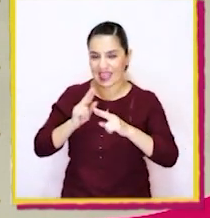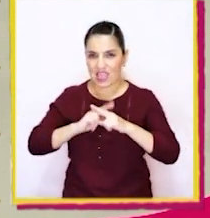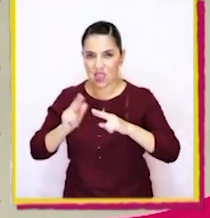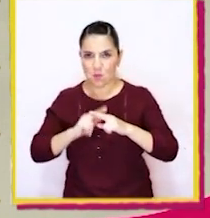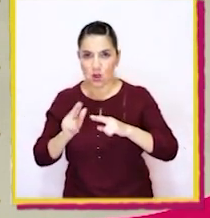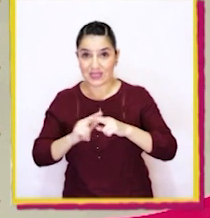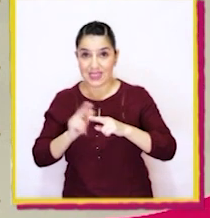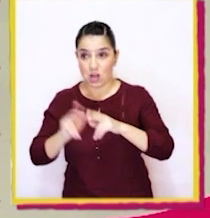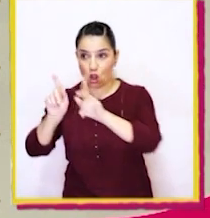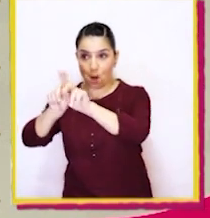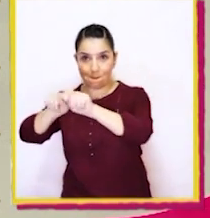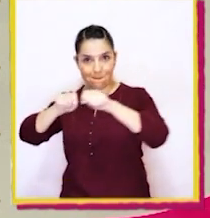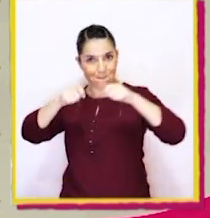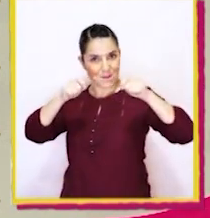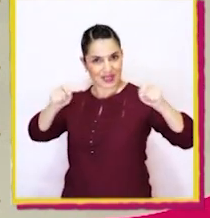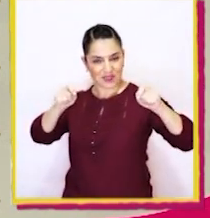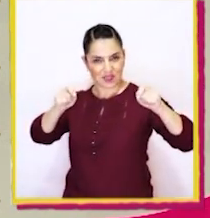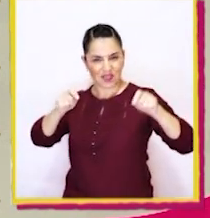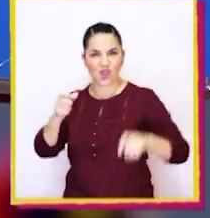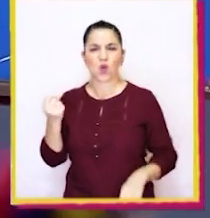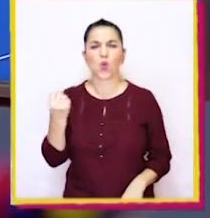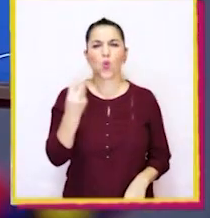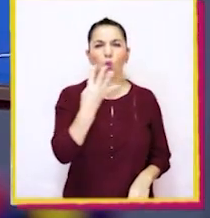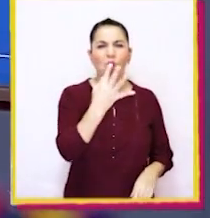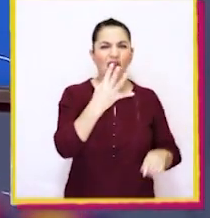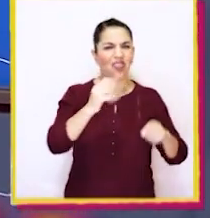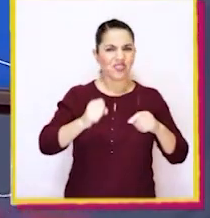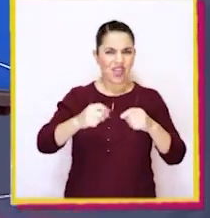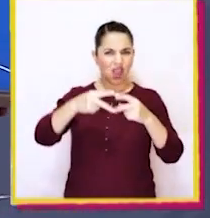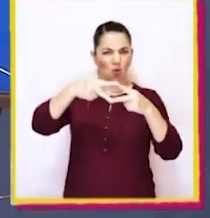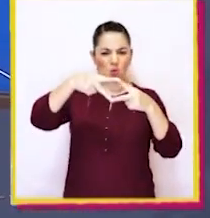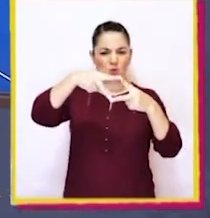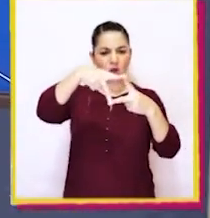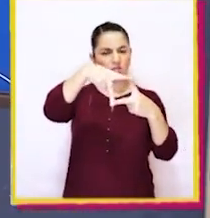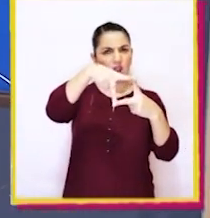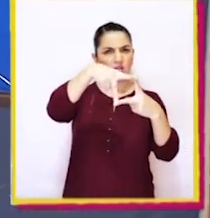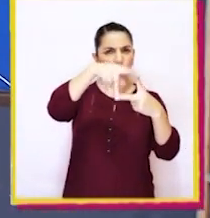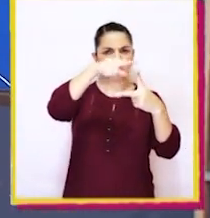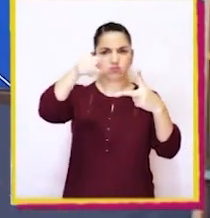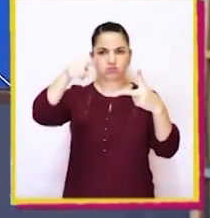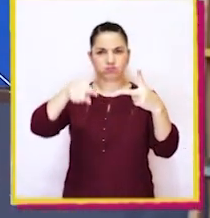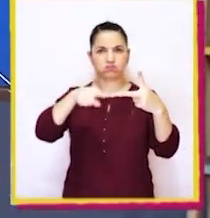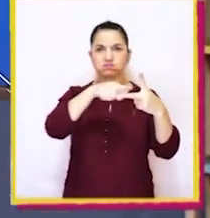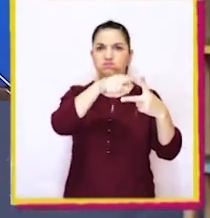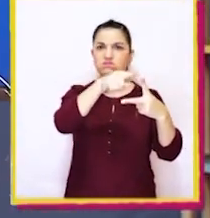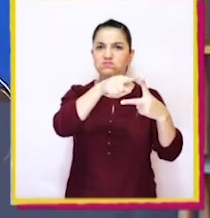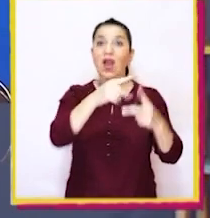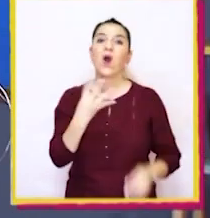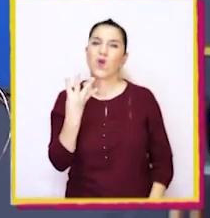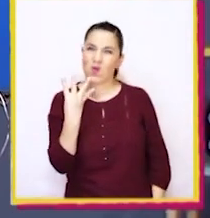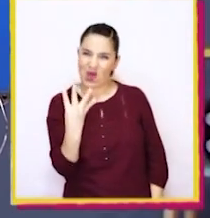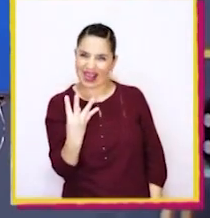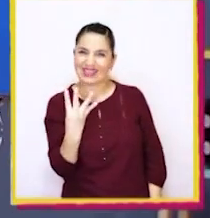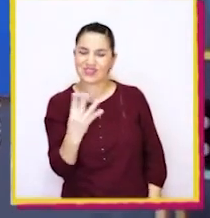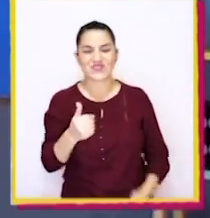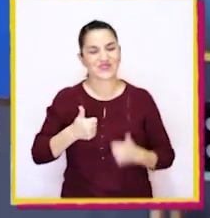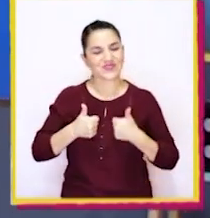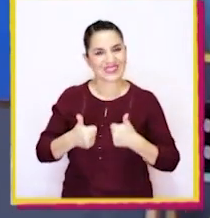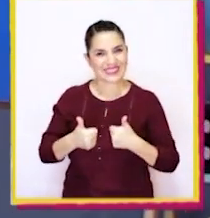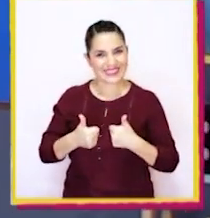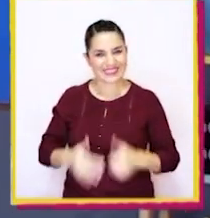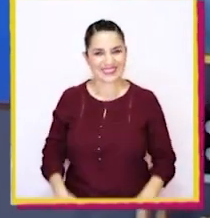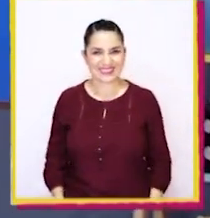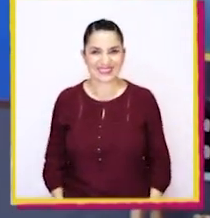hacerlo con masking tape. ¿Cuántas líneas rectas tiene el cuadrado? ¡Cuatro!